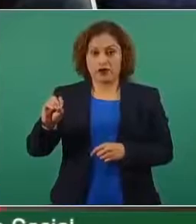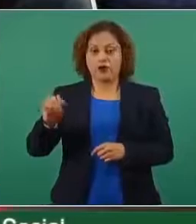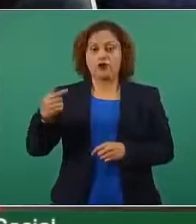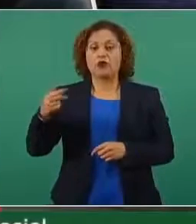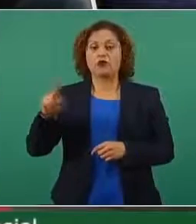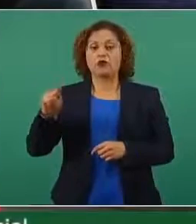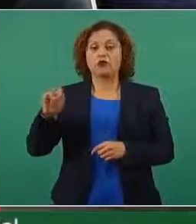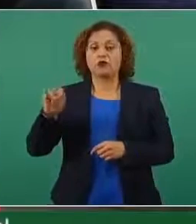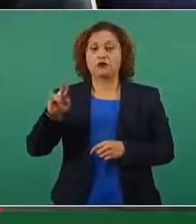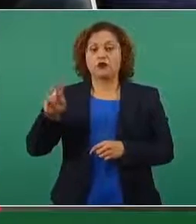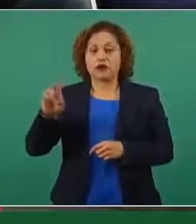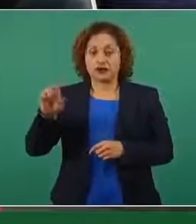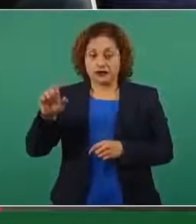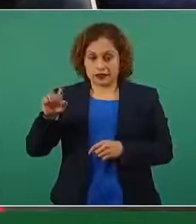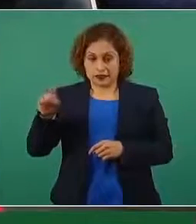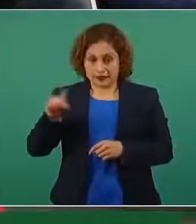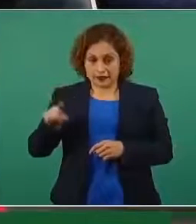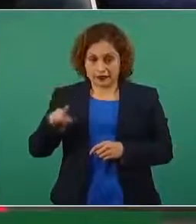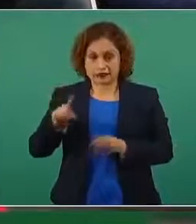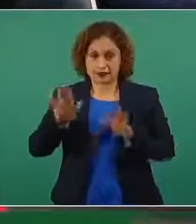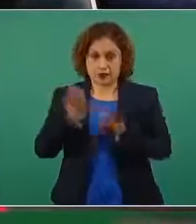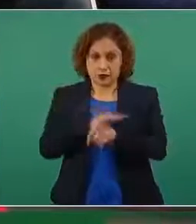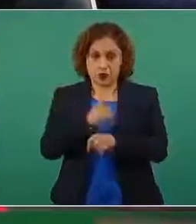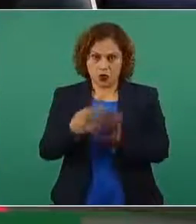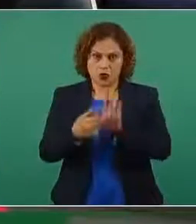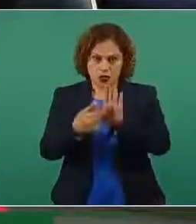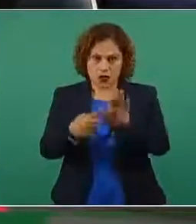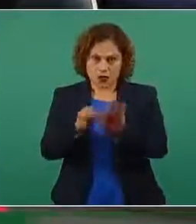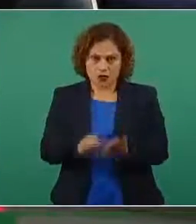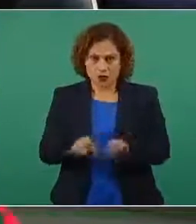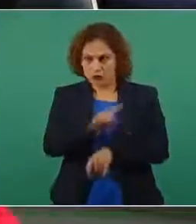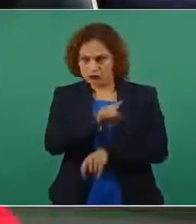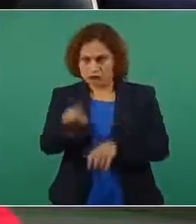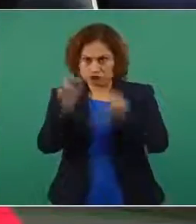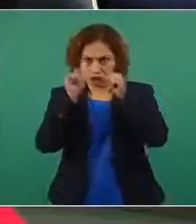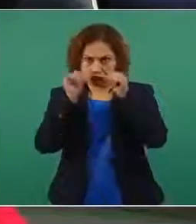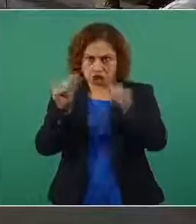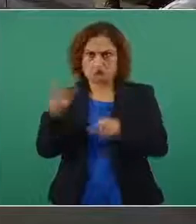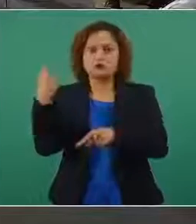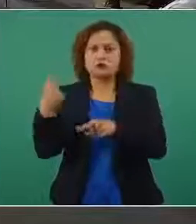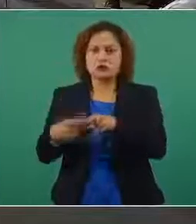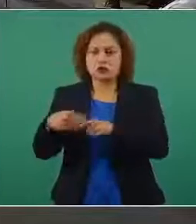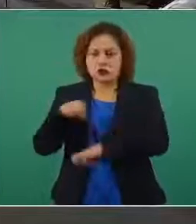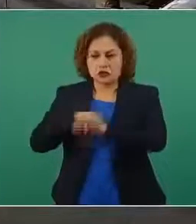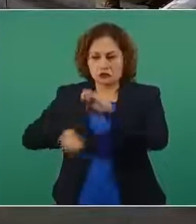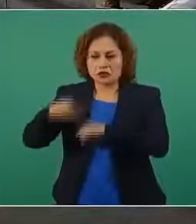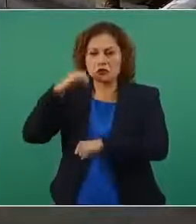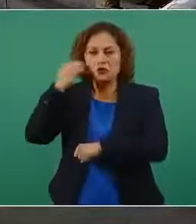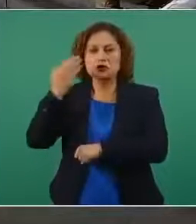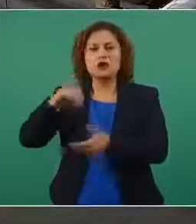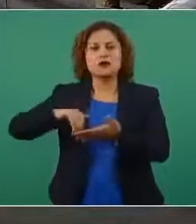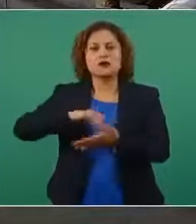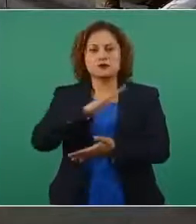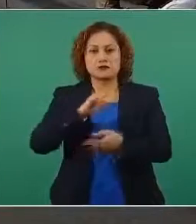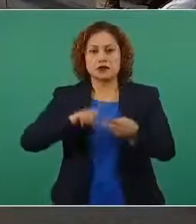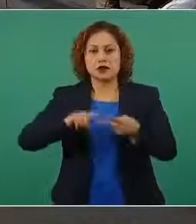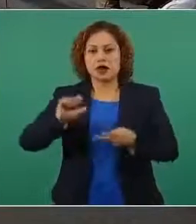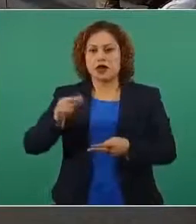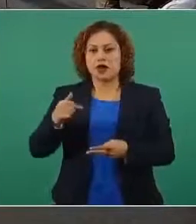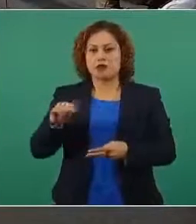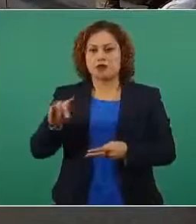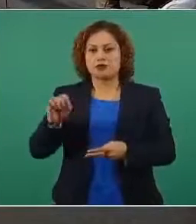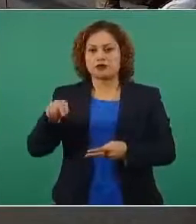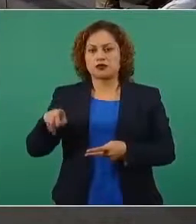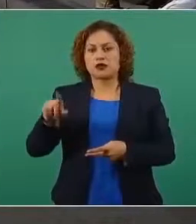políticos y empresarios que están metidos en este caso y que pretenden despojar a estos indígenas Agustín López